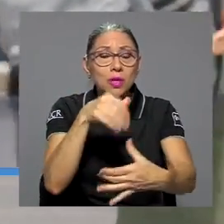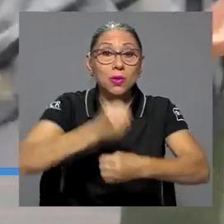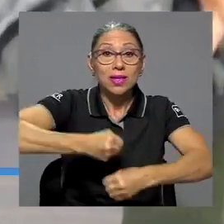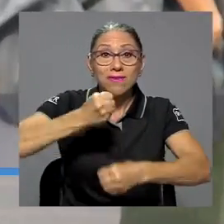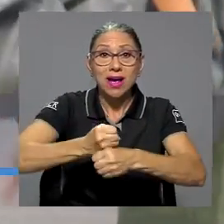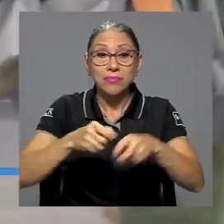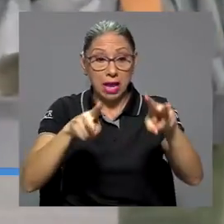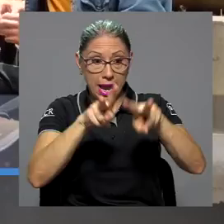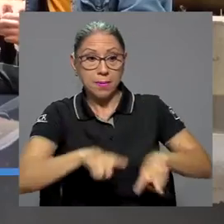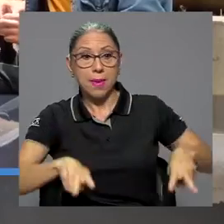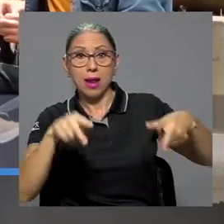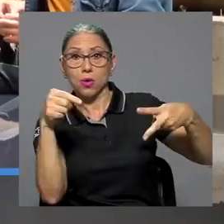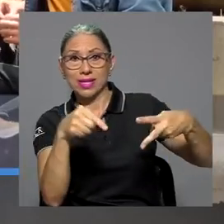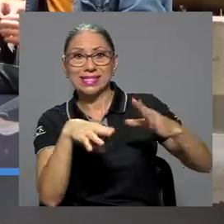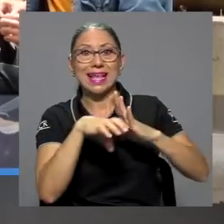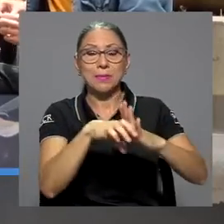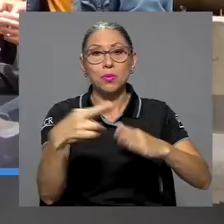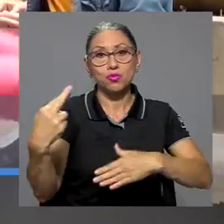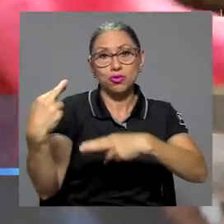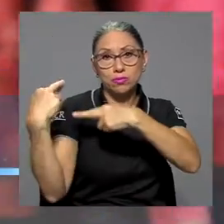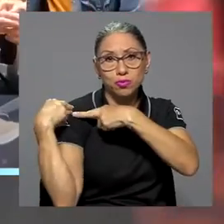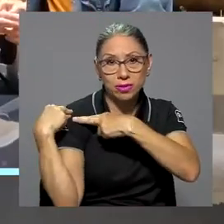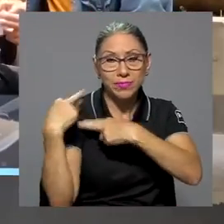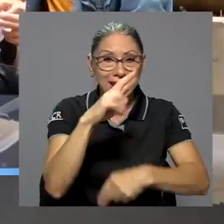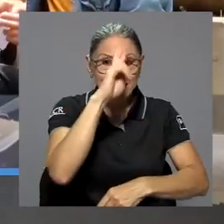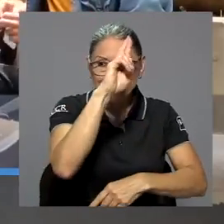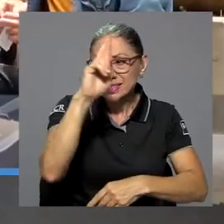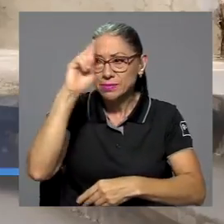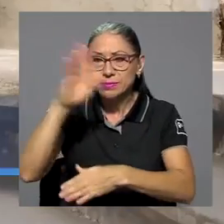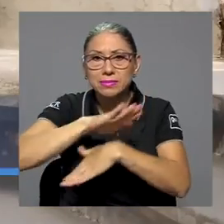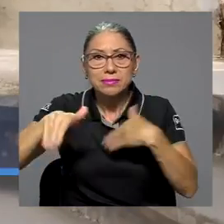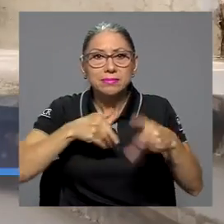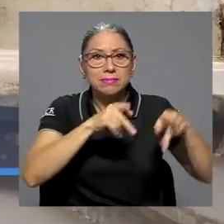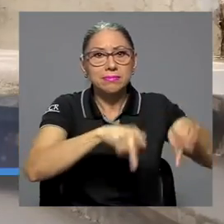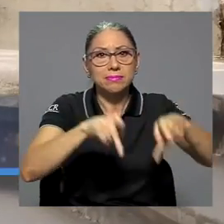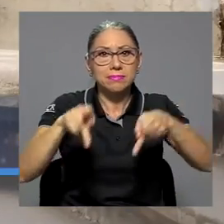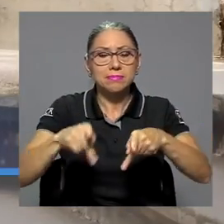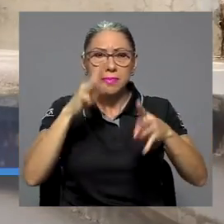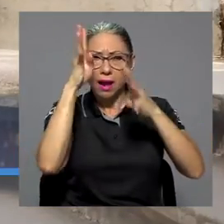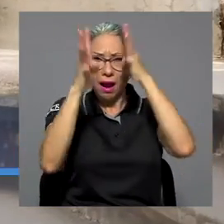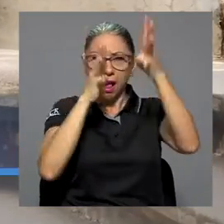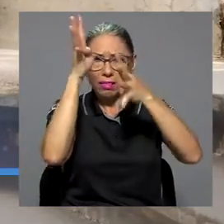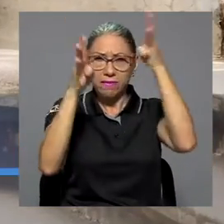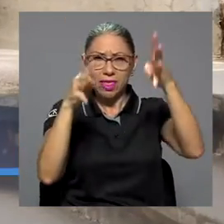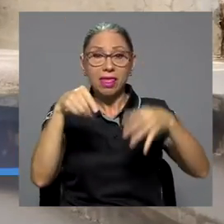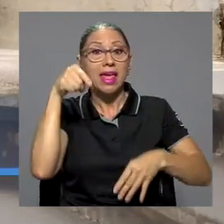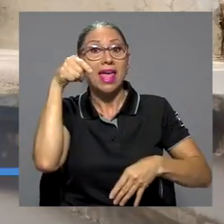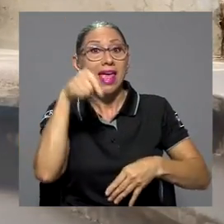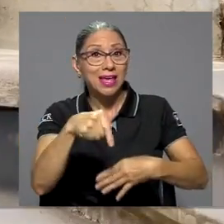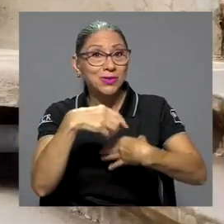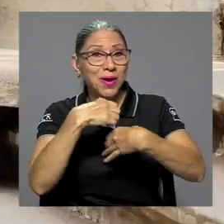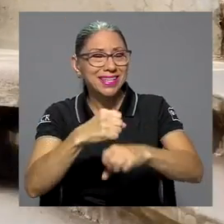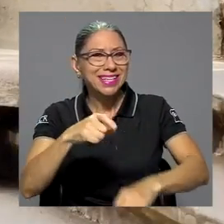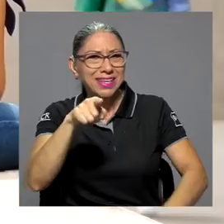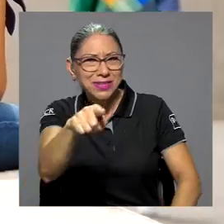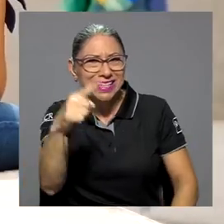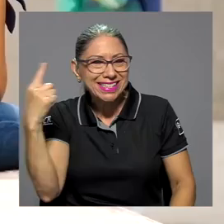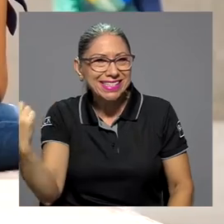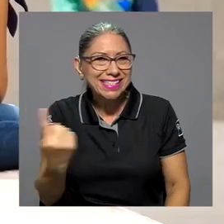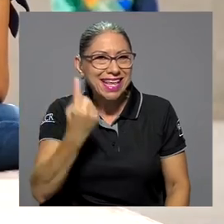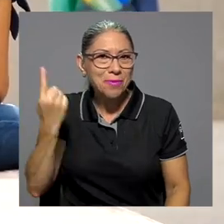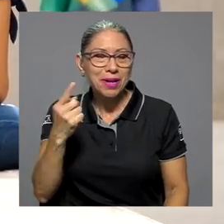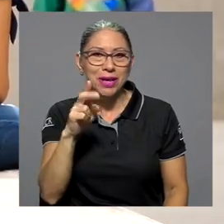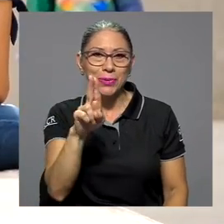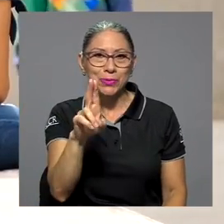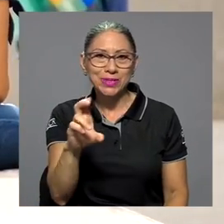como la responsabilidad, el respeto por todas las personas y la creatividad es lo que le hace ser siempre UCR.